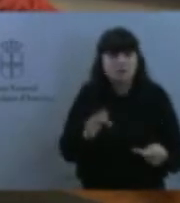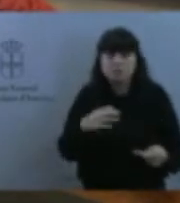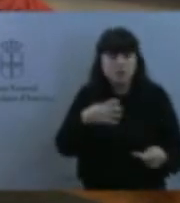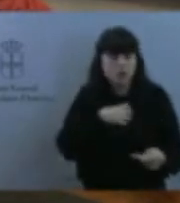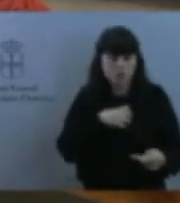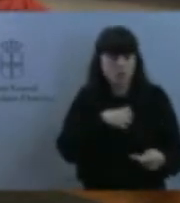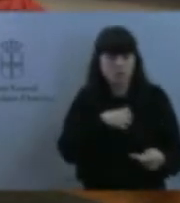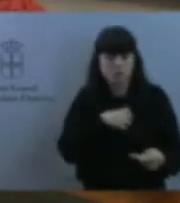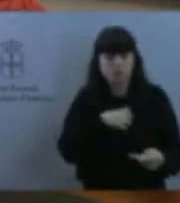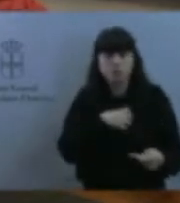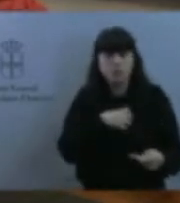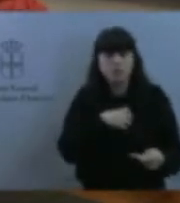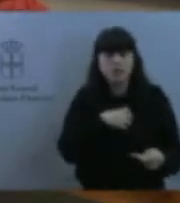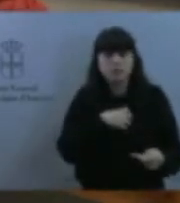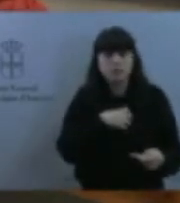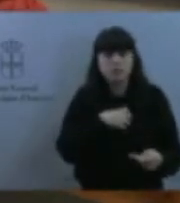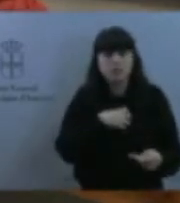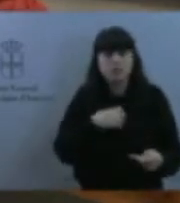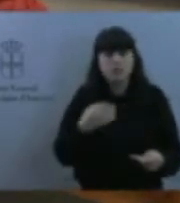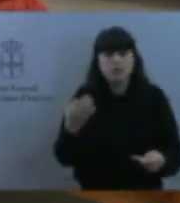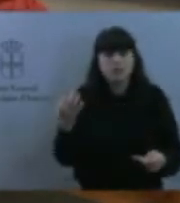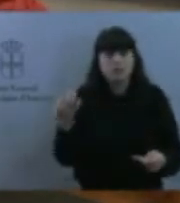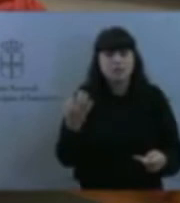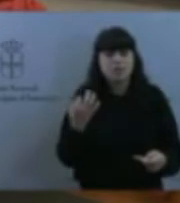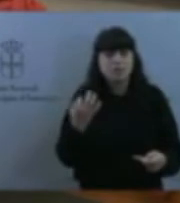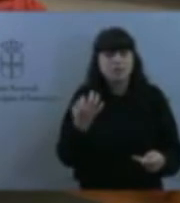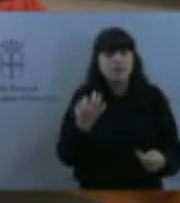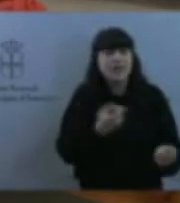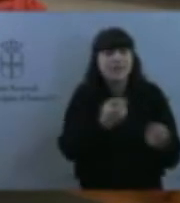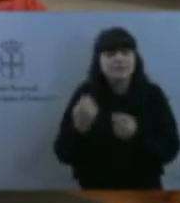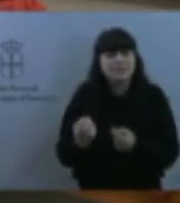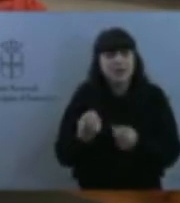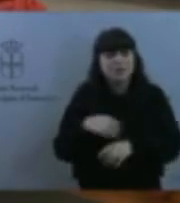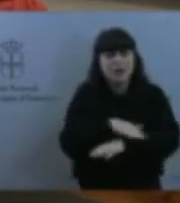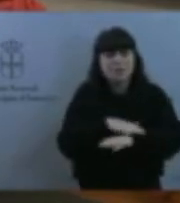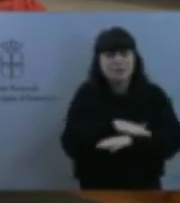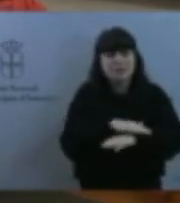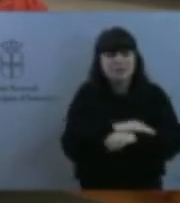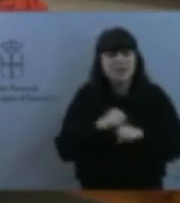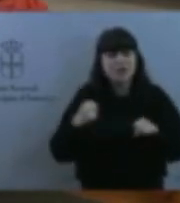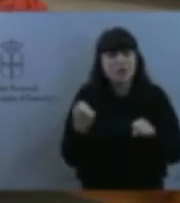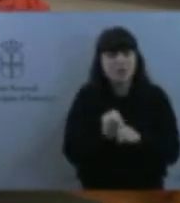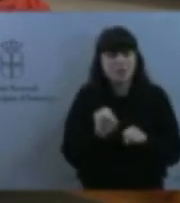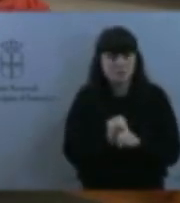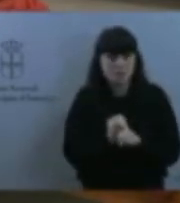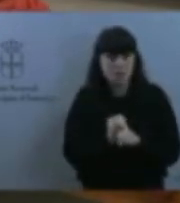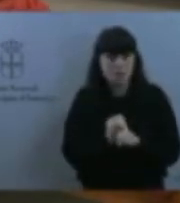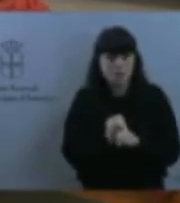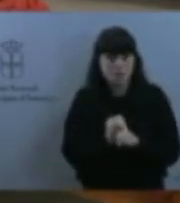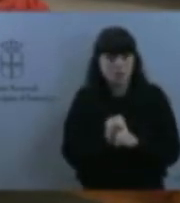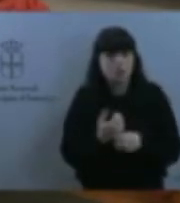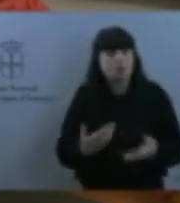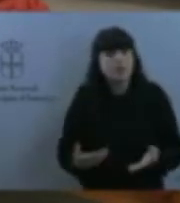Necesitamos al Ministerio de Empleo. ¿Por qué no podríamos hacer programas específicos de